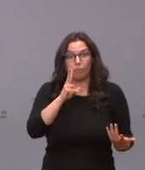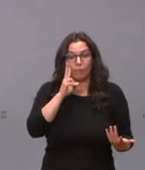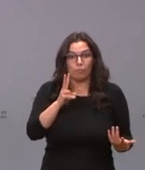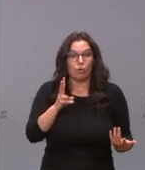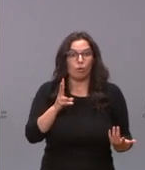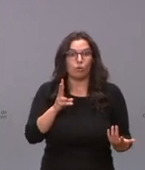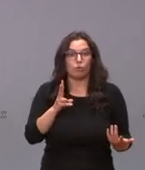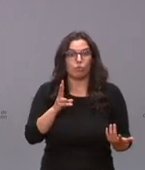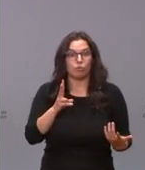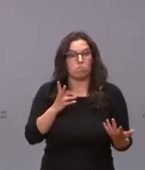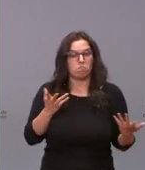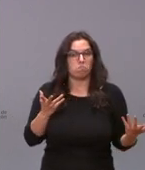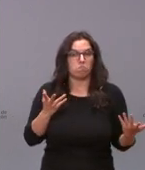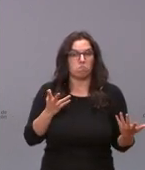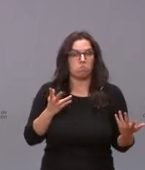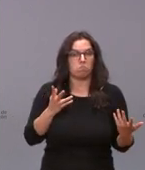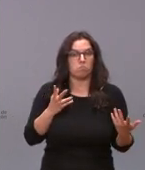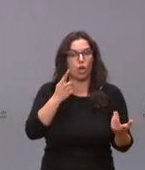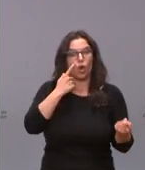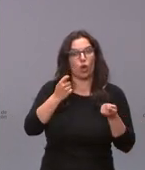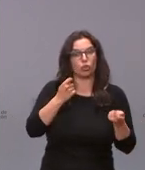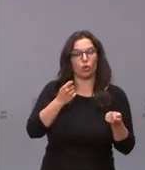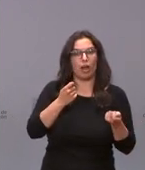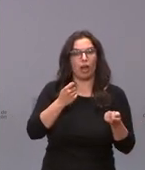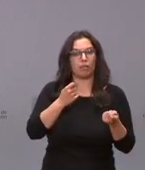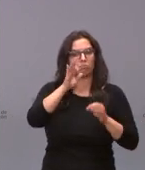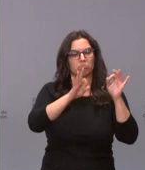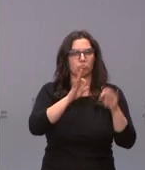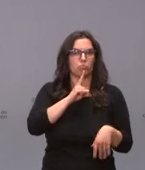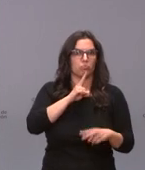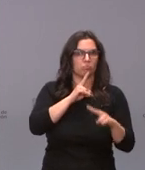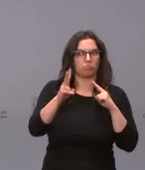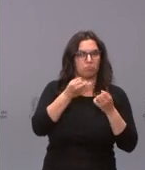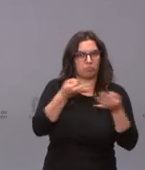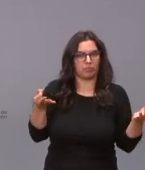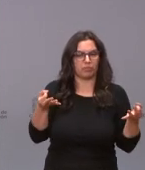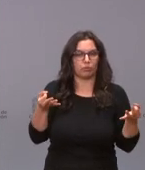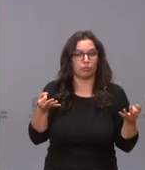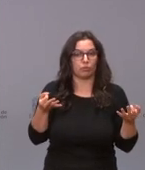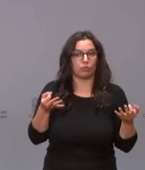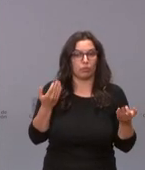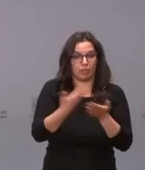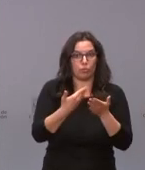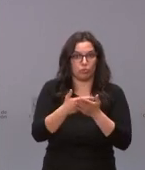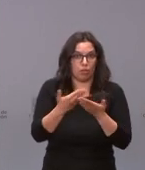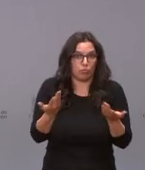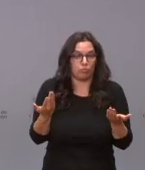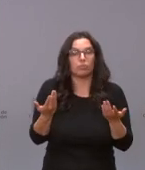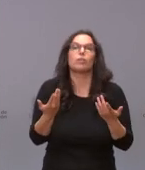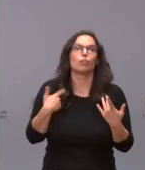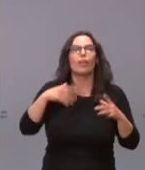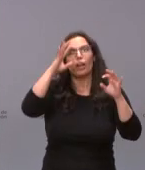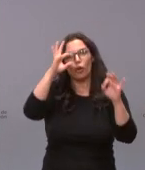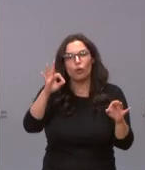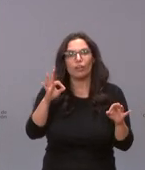hemos visto una buena respuesta en el control de la incidencia como hemos demostrado esta mañana por tanto naturalmente que estamos